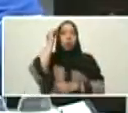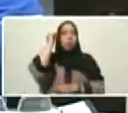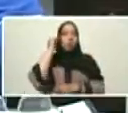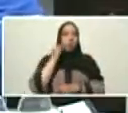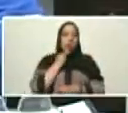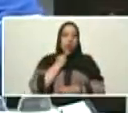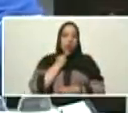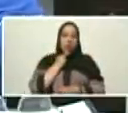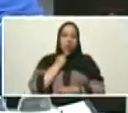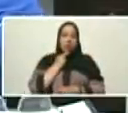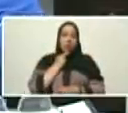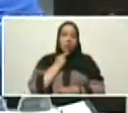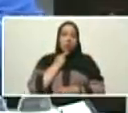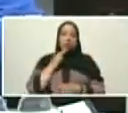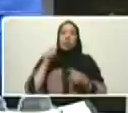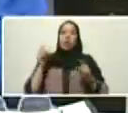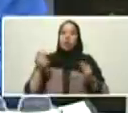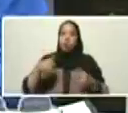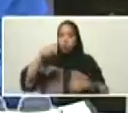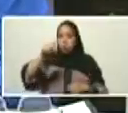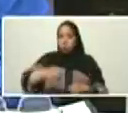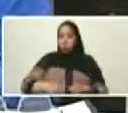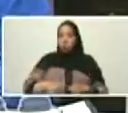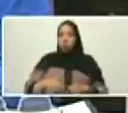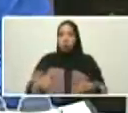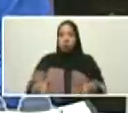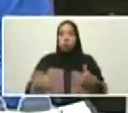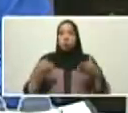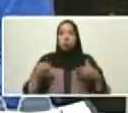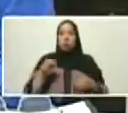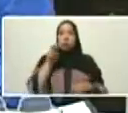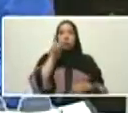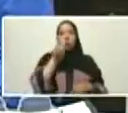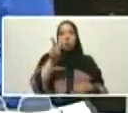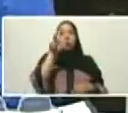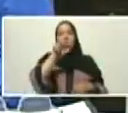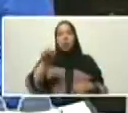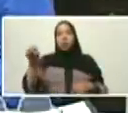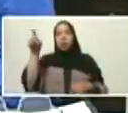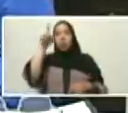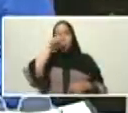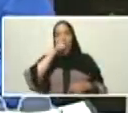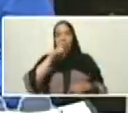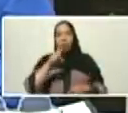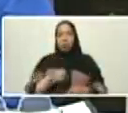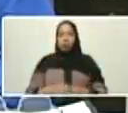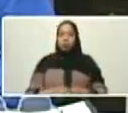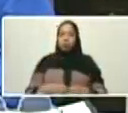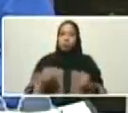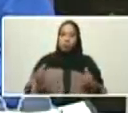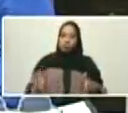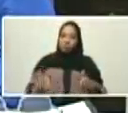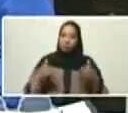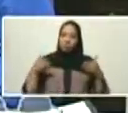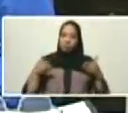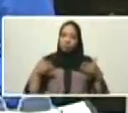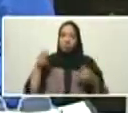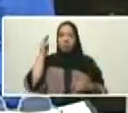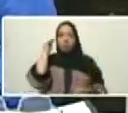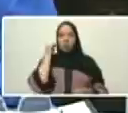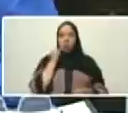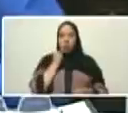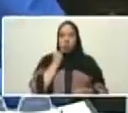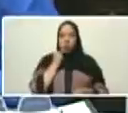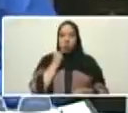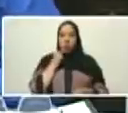que conmemoramos el día de hoy con los 200 años de la victoria de Bolívar y